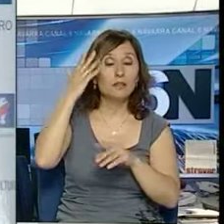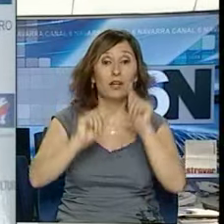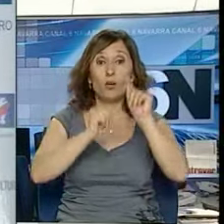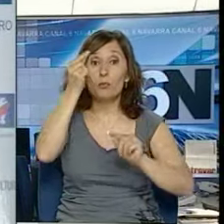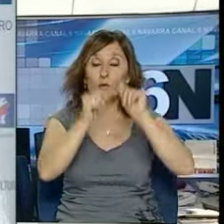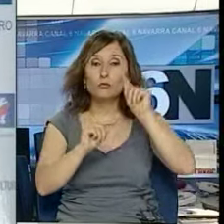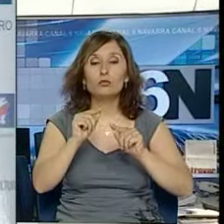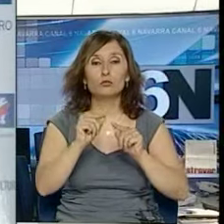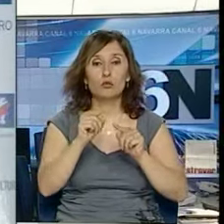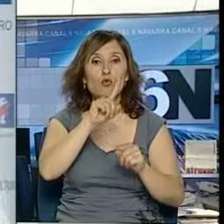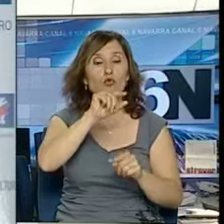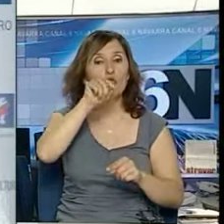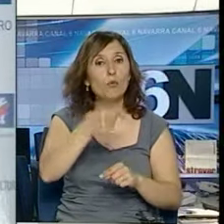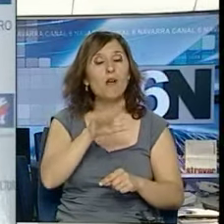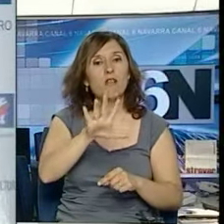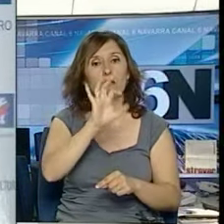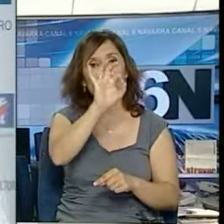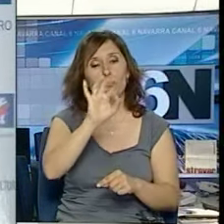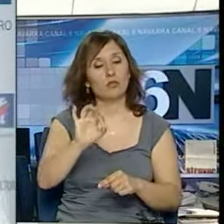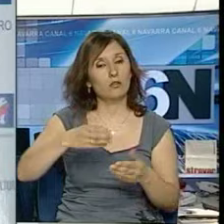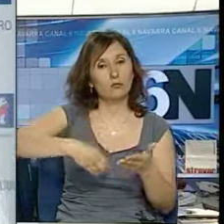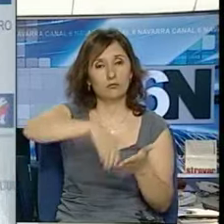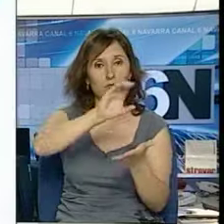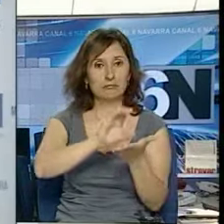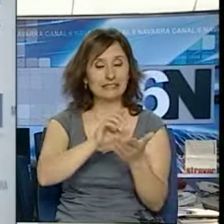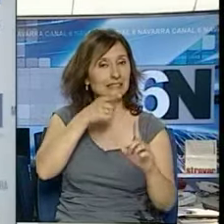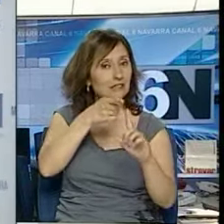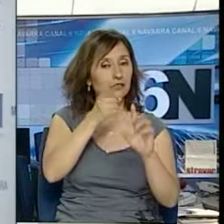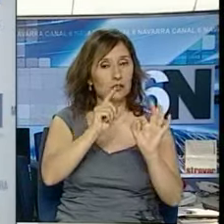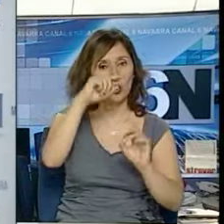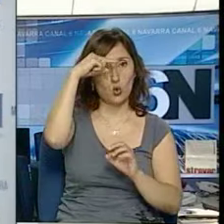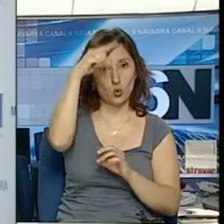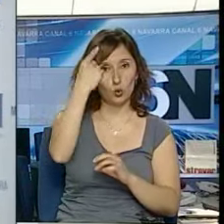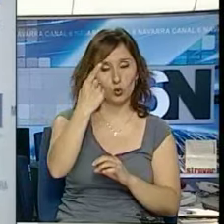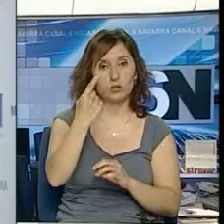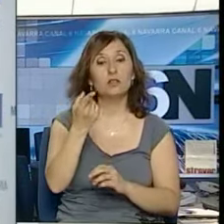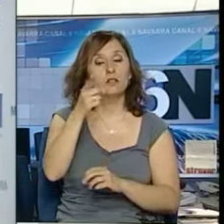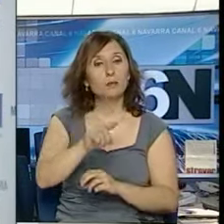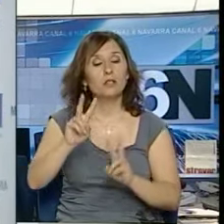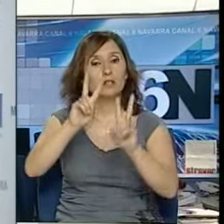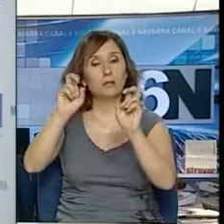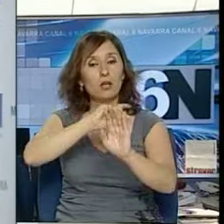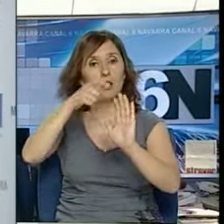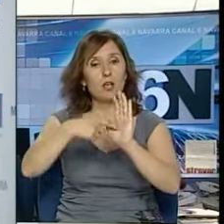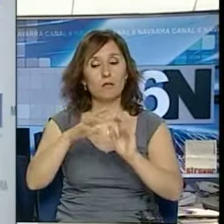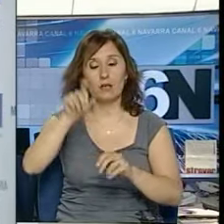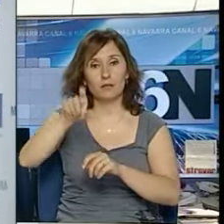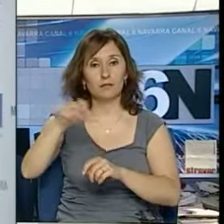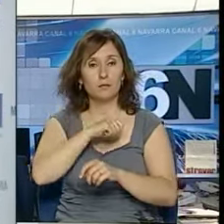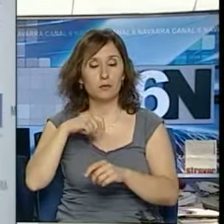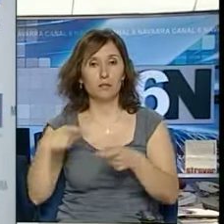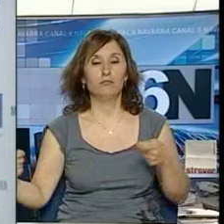destine de él el 1,5% a cultura. Que se haga una nueva ley de mecenazgo de forma que